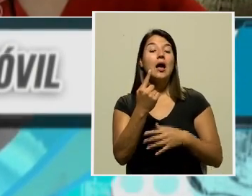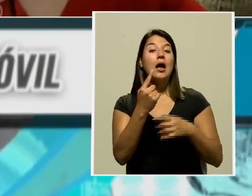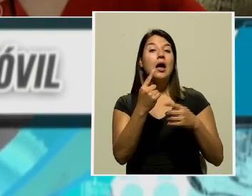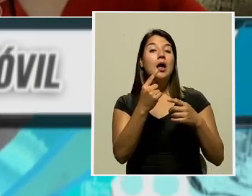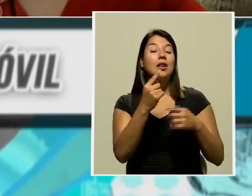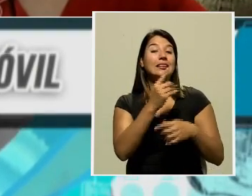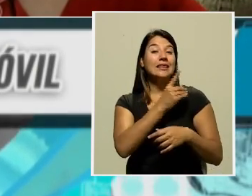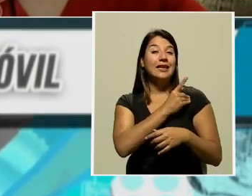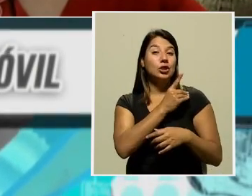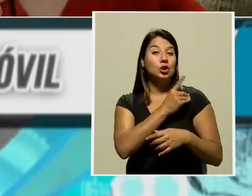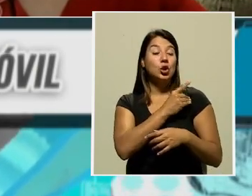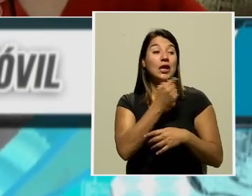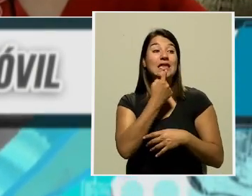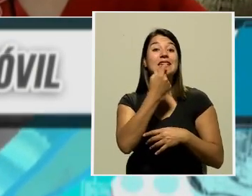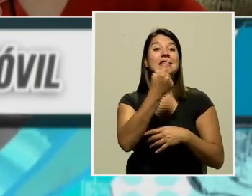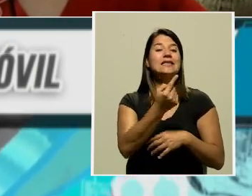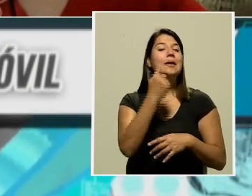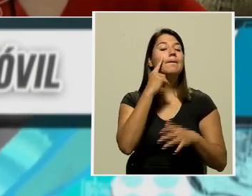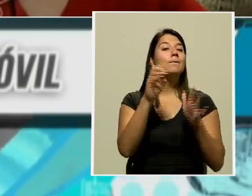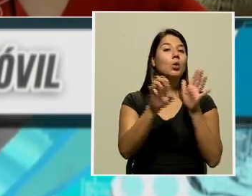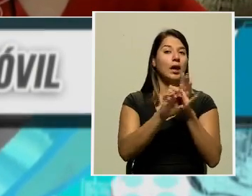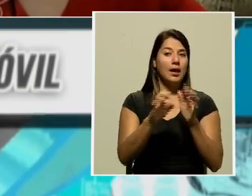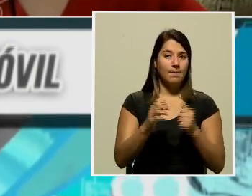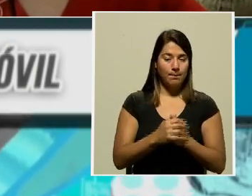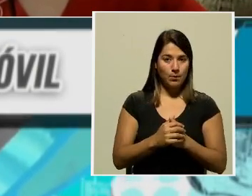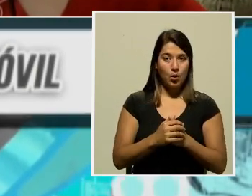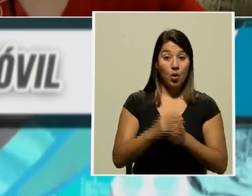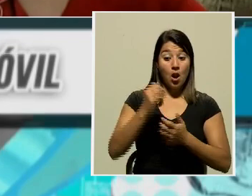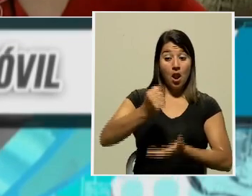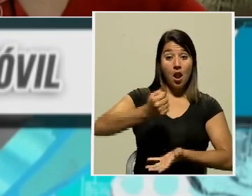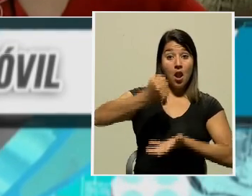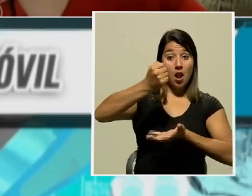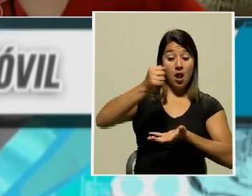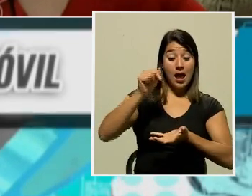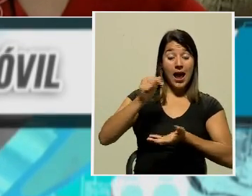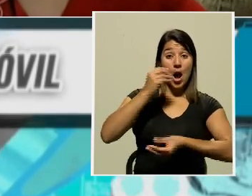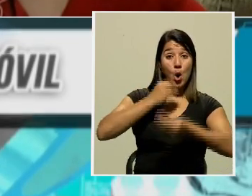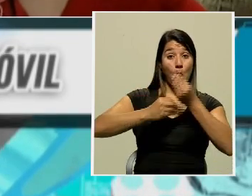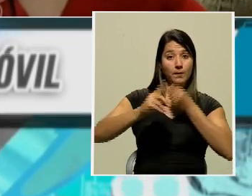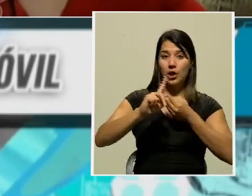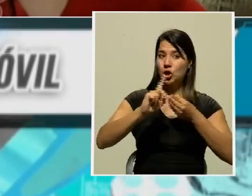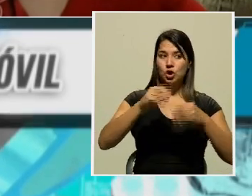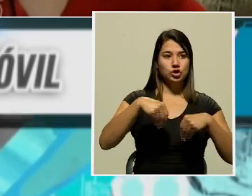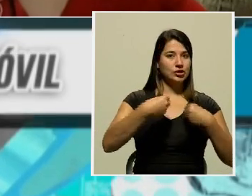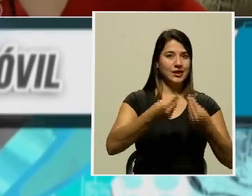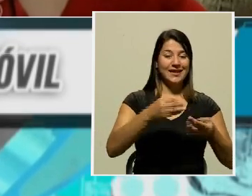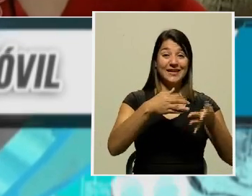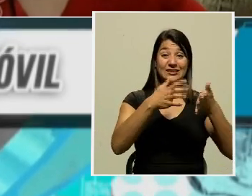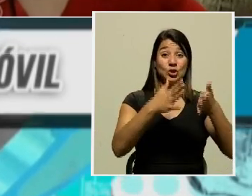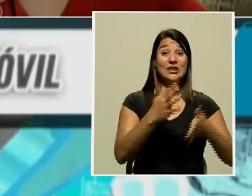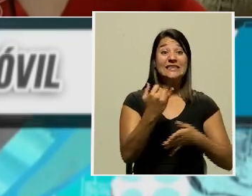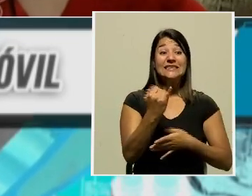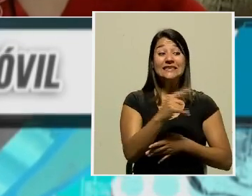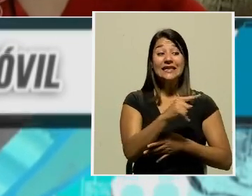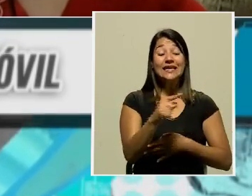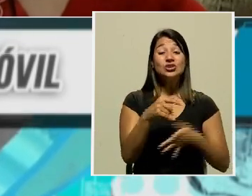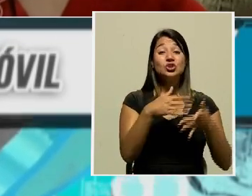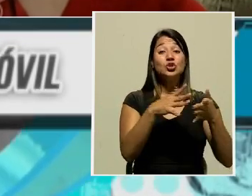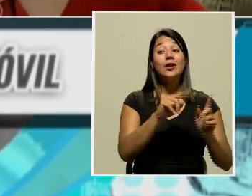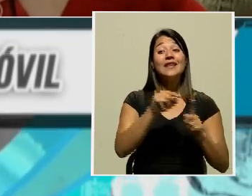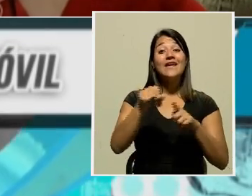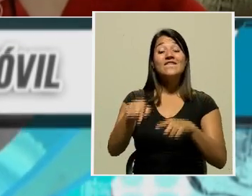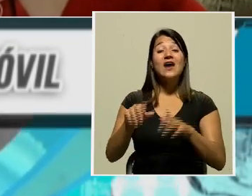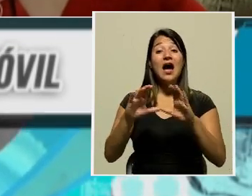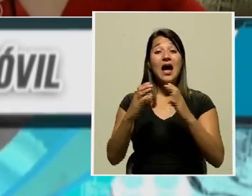lugares, que dice, por ejemplo, que el paquete de alimentos no se va a entregar a los estudiantes que vayan a las clases